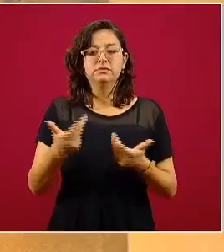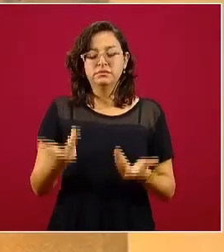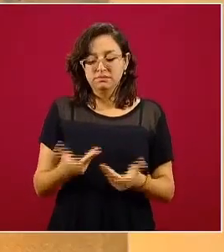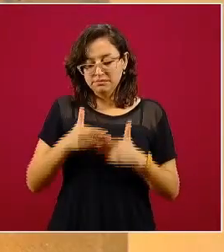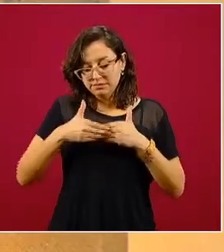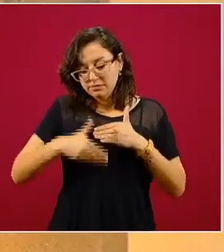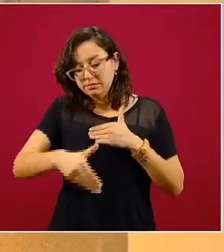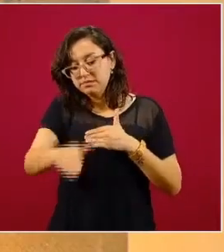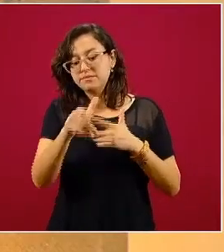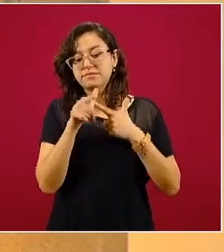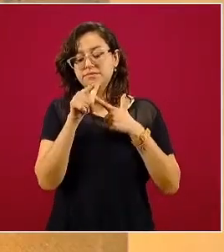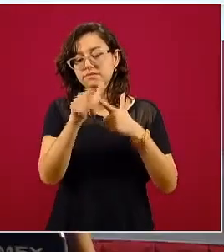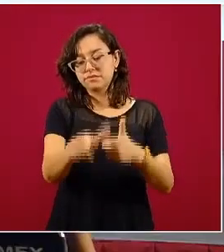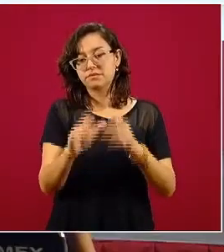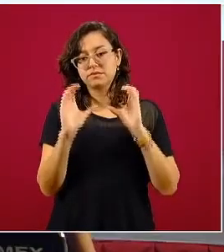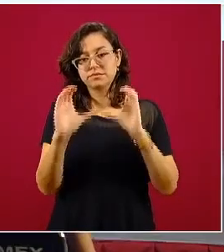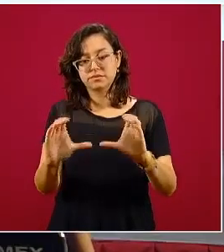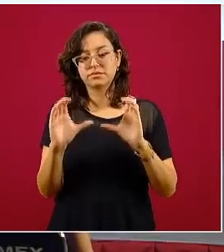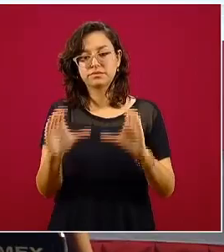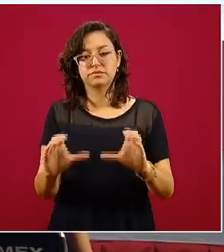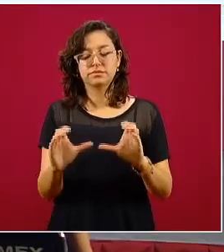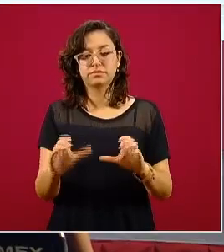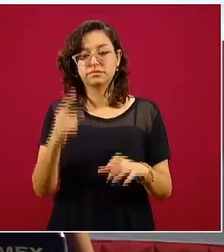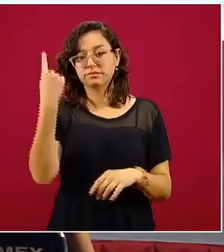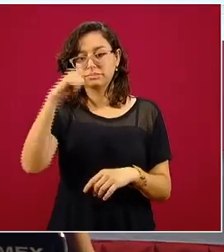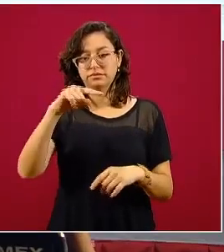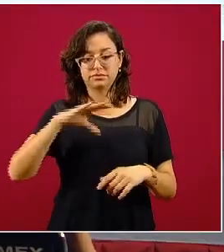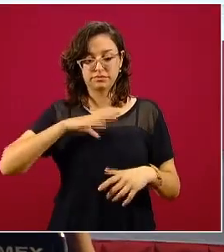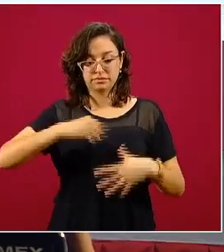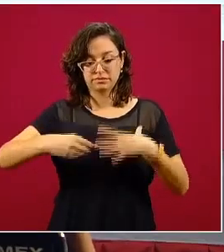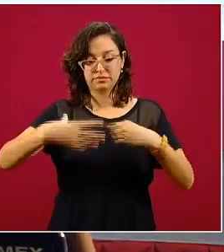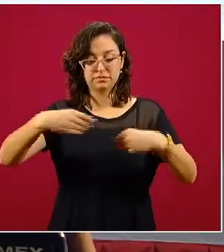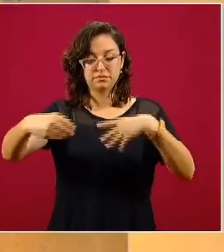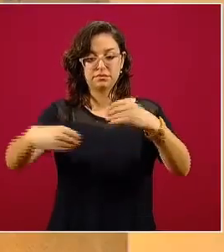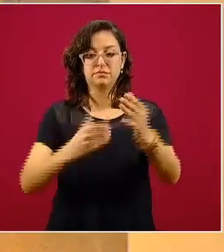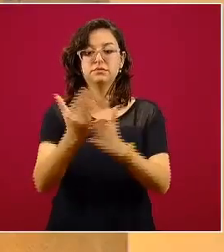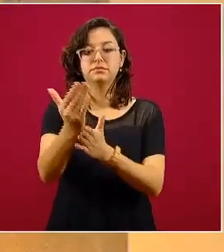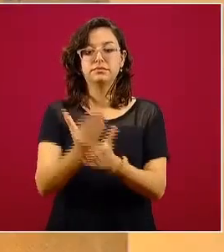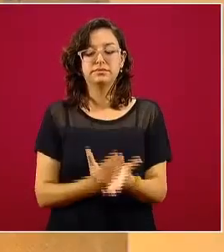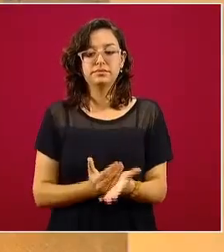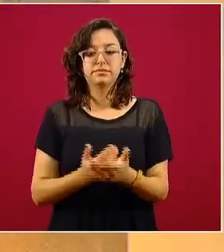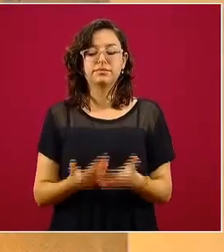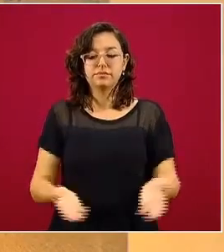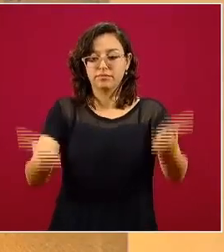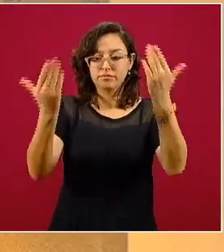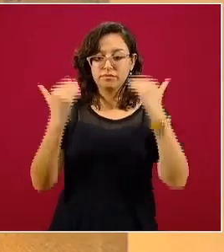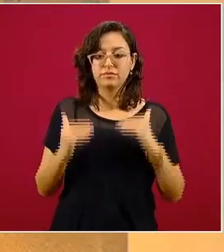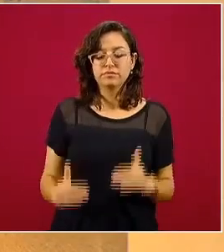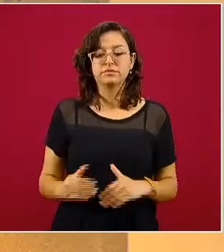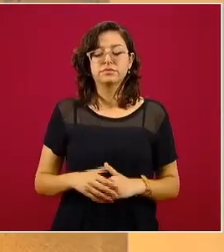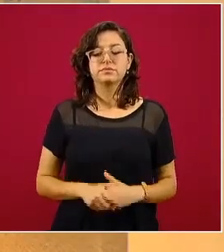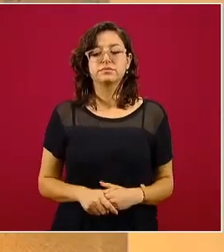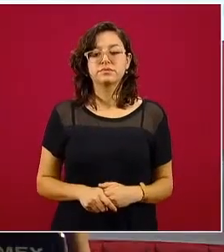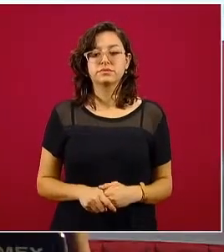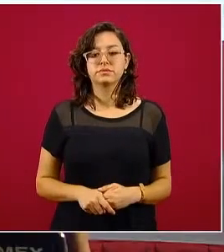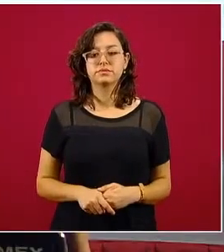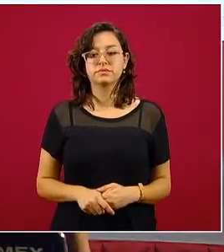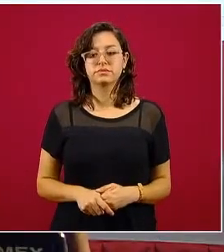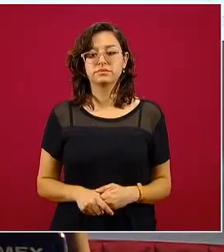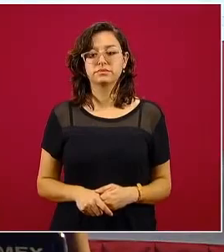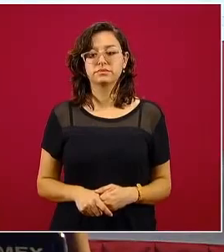continuar, seguir previniendo que se incremente la transmisión. Bien, pasemos a la siguiente diapositiva,